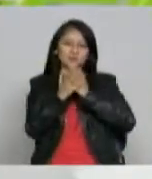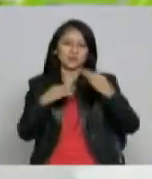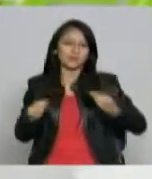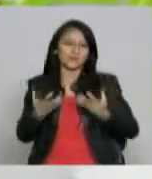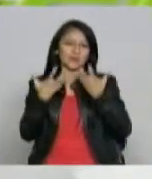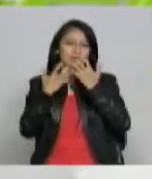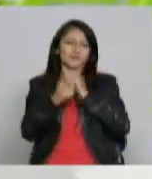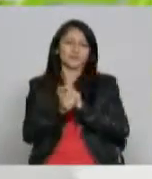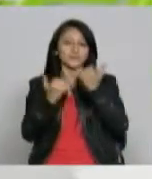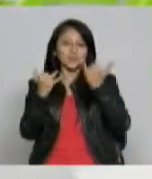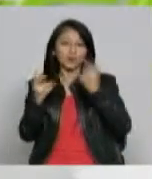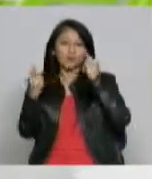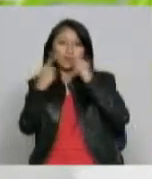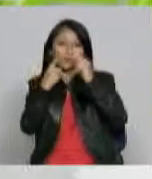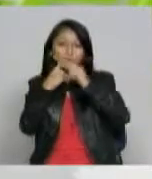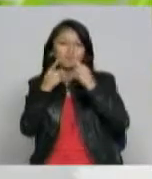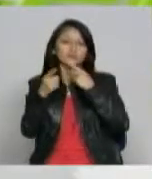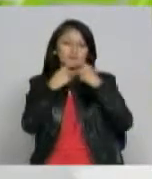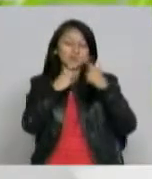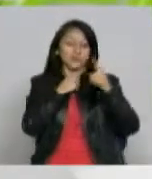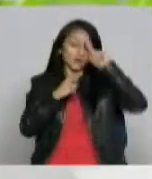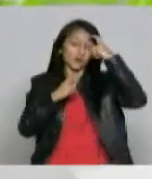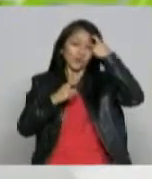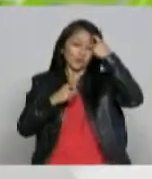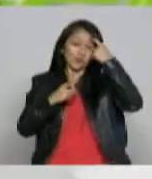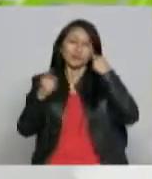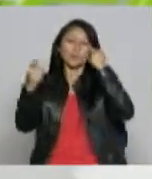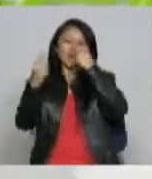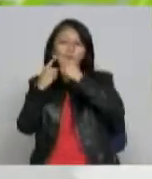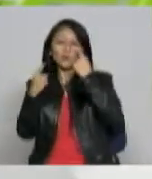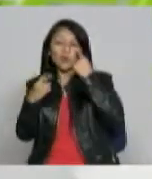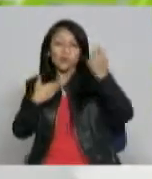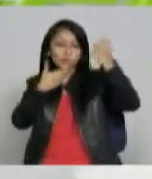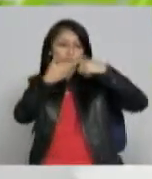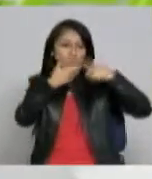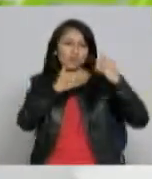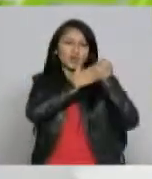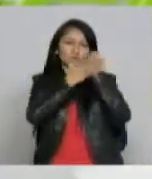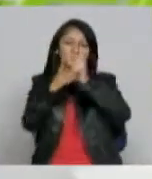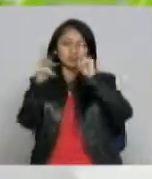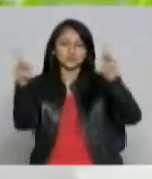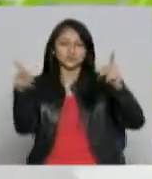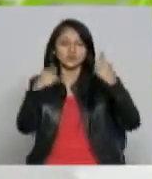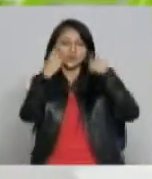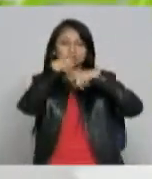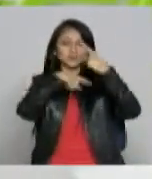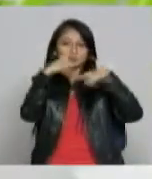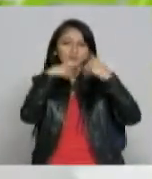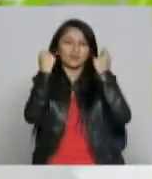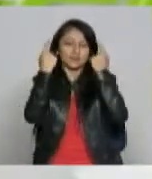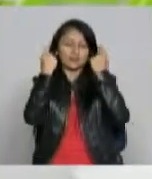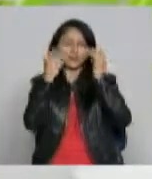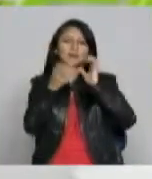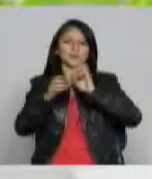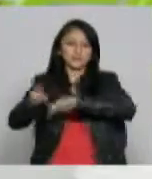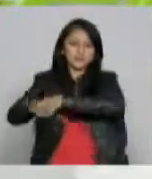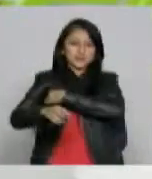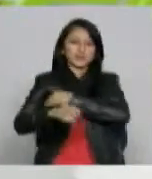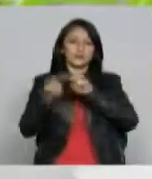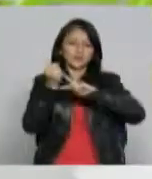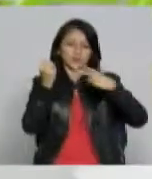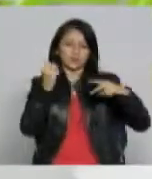propósito que responde al reto planteado por el gobierno de alcanzar la apropiación y el uso de la tecnología patentó el Ministerio de las TIC